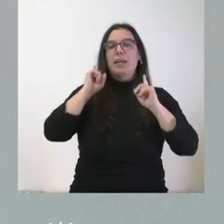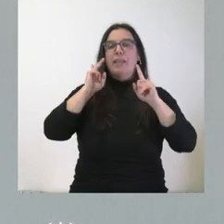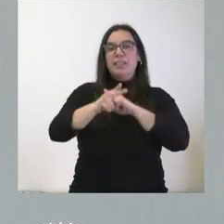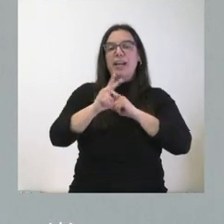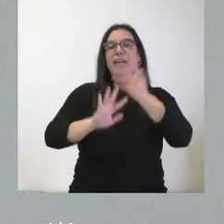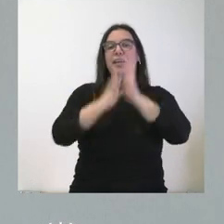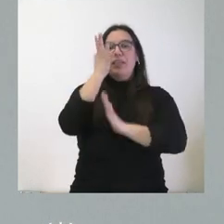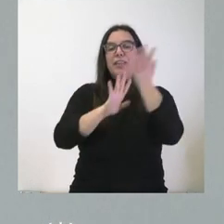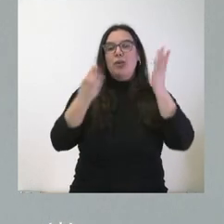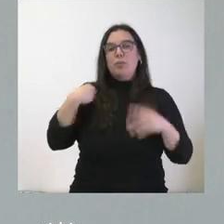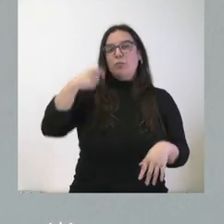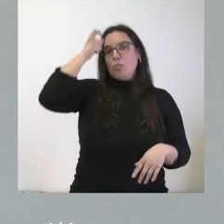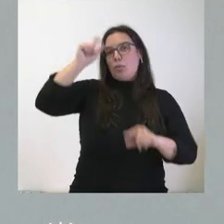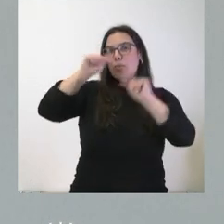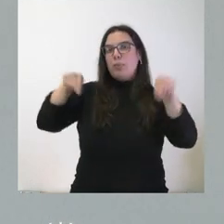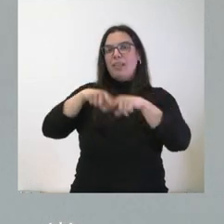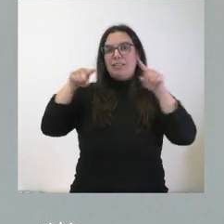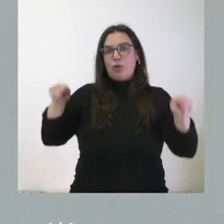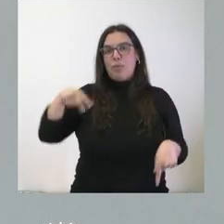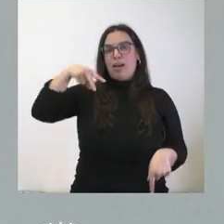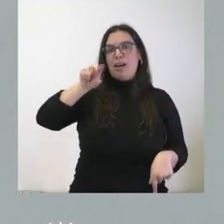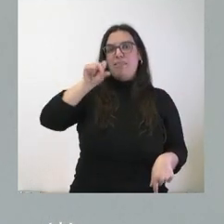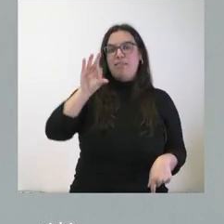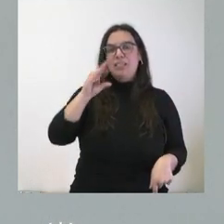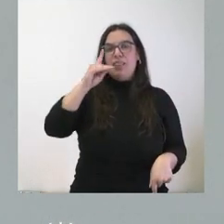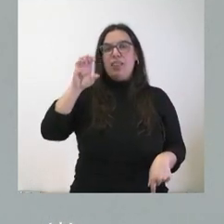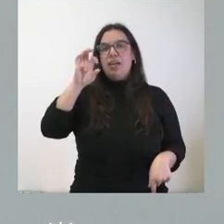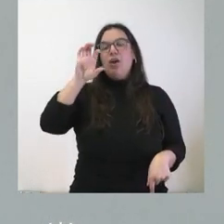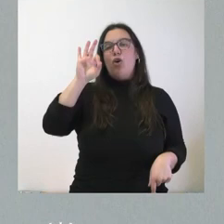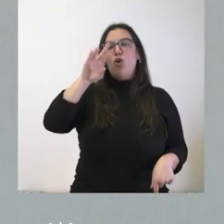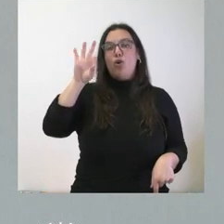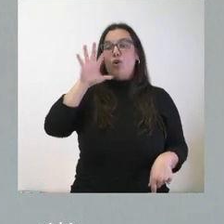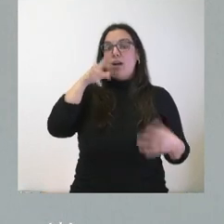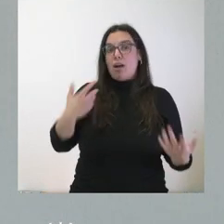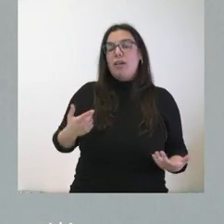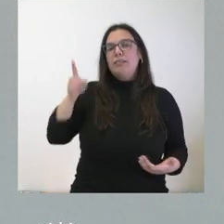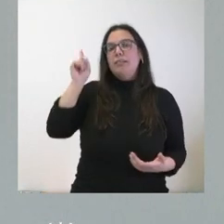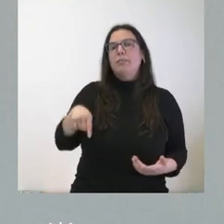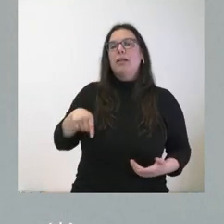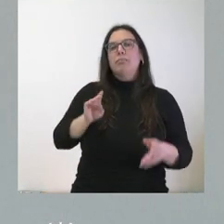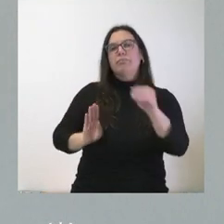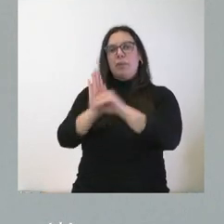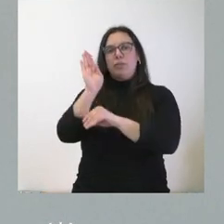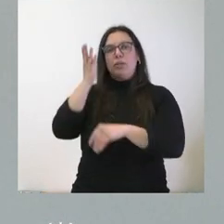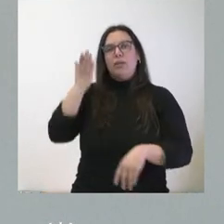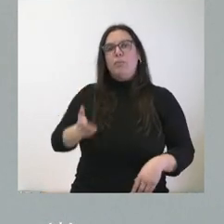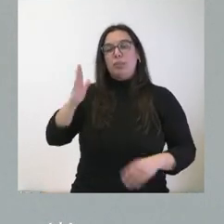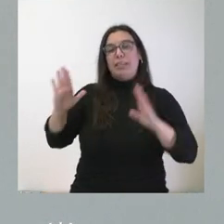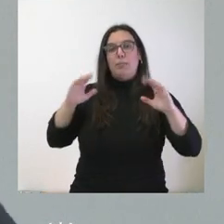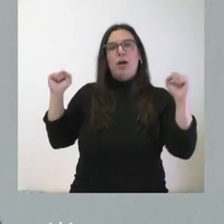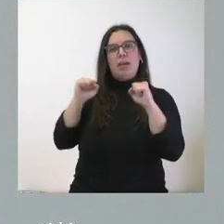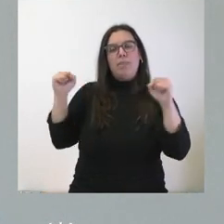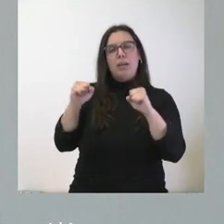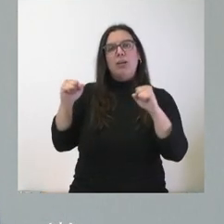en Navas de Oro, Segovia. Como en otras actuaciones, también aquí estamos realizando inversiones en invierno en